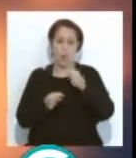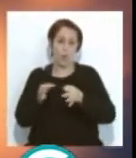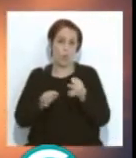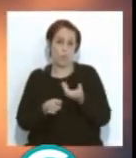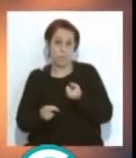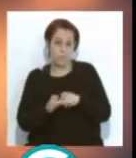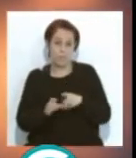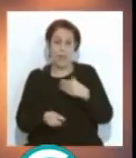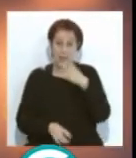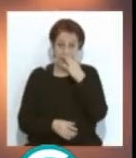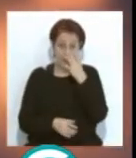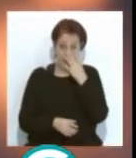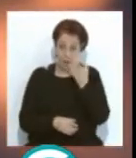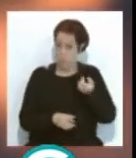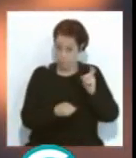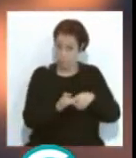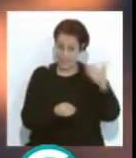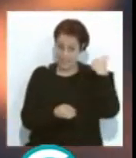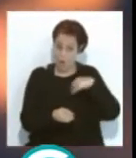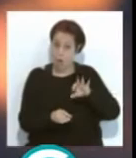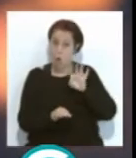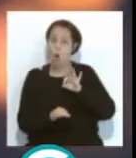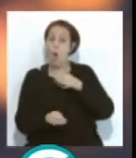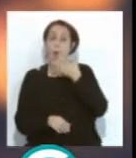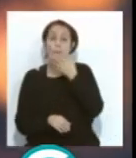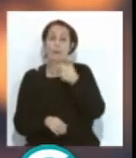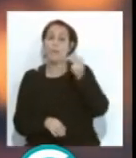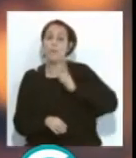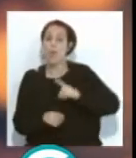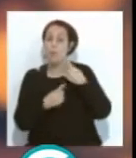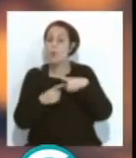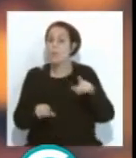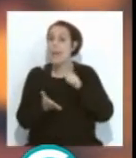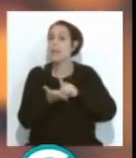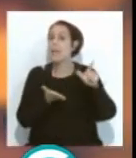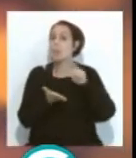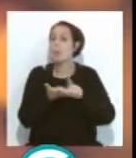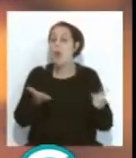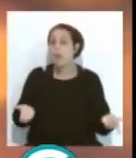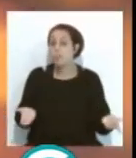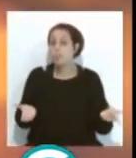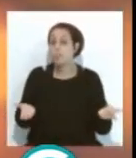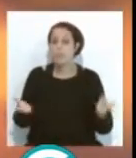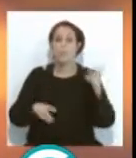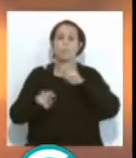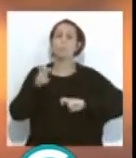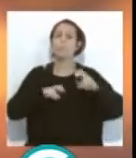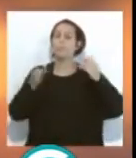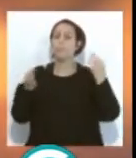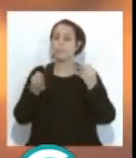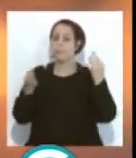¿Debe haber salido en carnaval? ¿Debe ser alguien con conocimientos profesionales de música, de literatura? ¿Qué buscamos